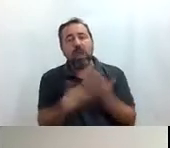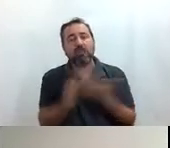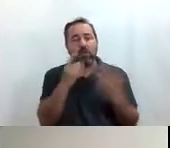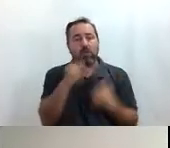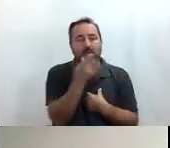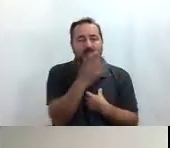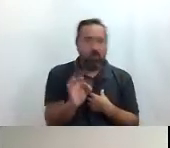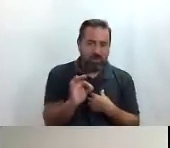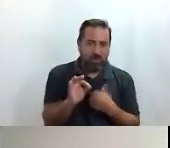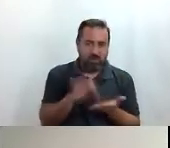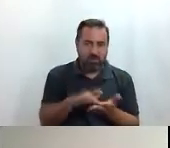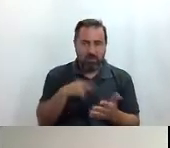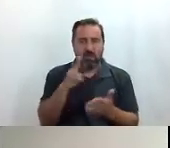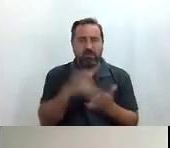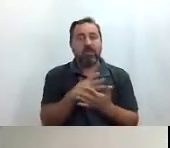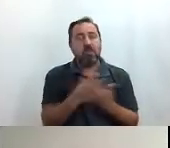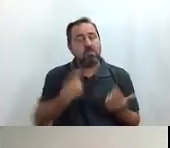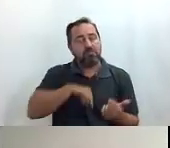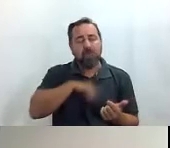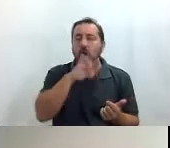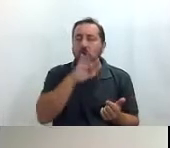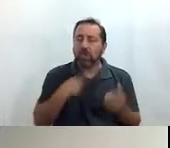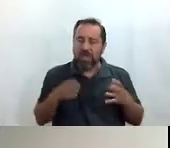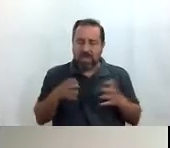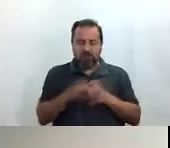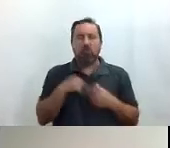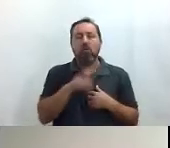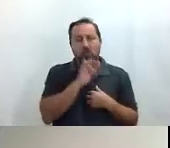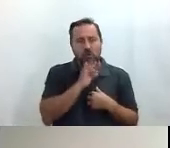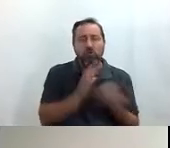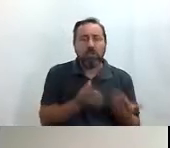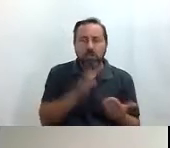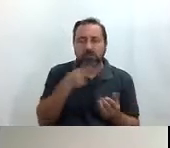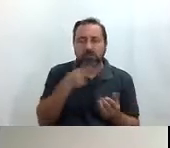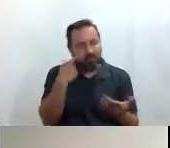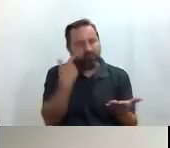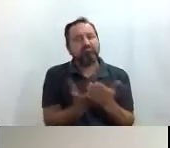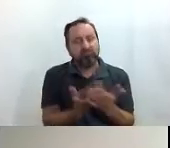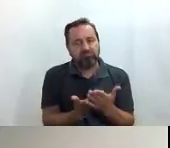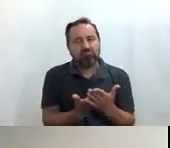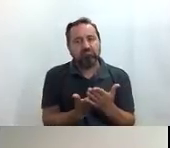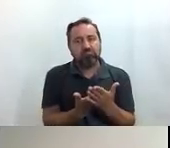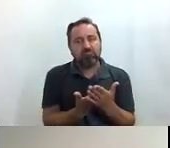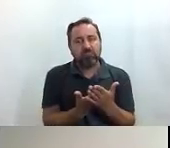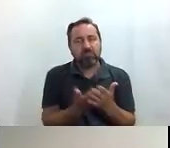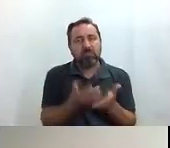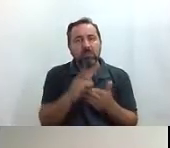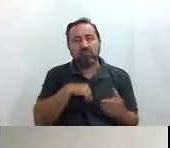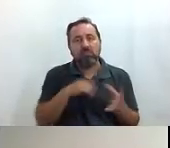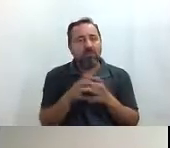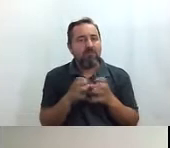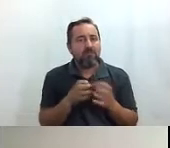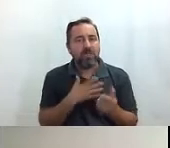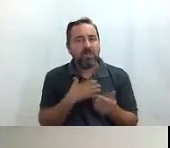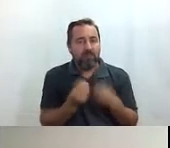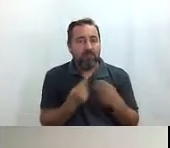,50 por lo cual estoy muy contento estamos en el equipo muy contentos porque eso es un reflejo de las ganas que ponemos a la hora de